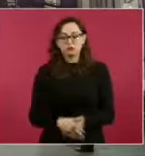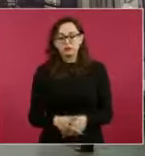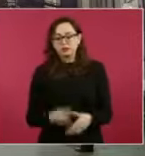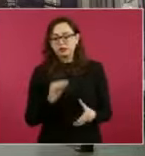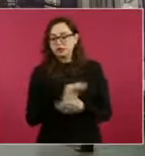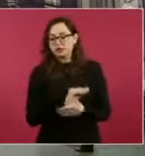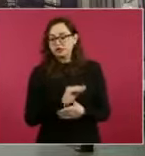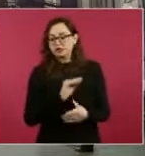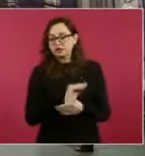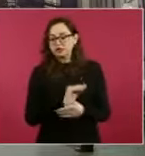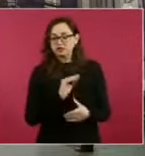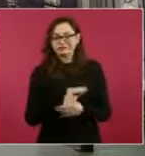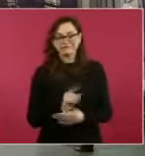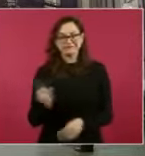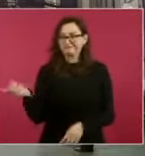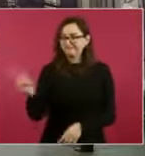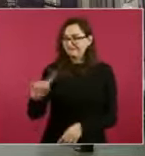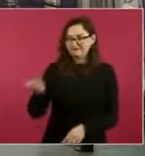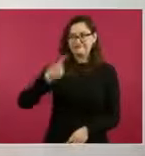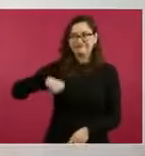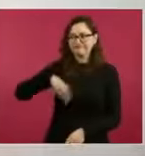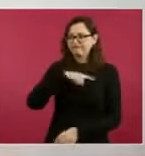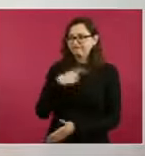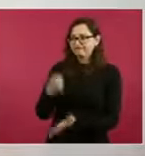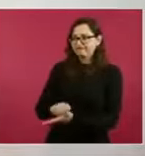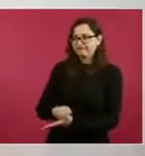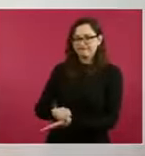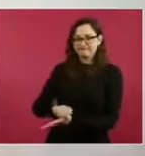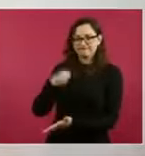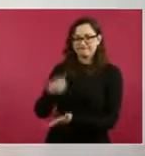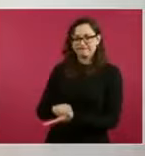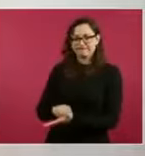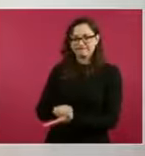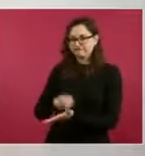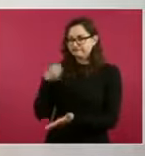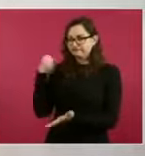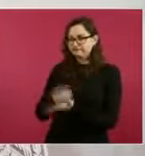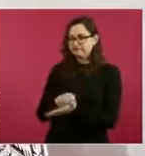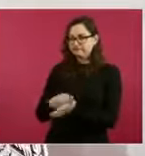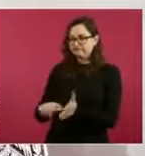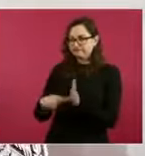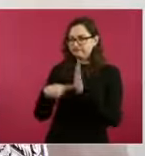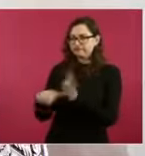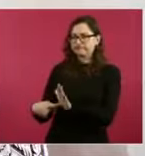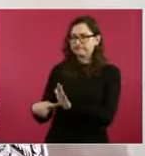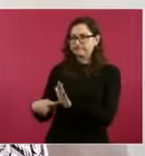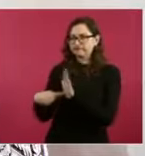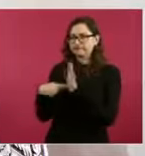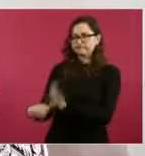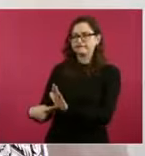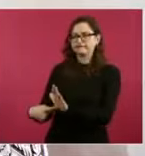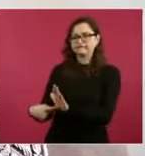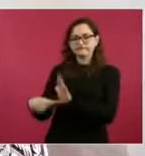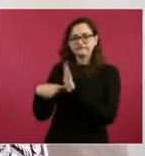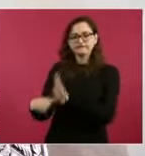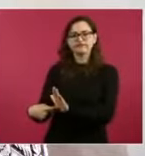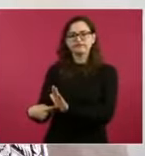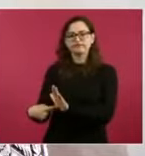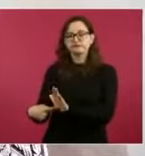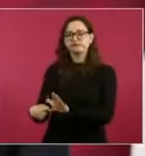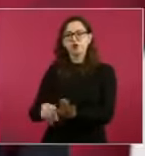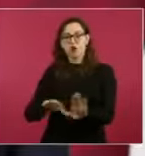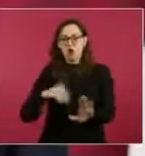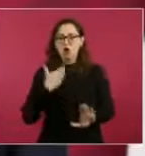Y en lo que a nosotros corresponde, vamos a denunciar penalmente este caso.